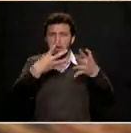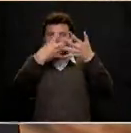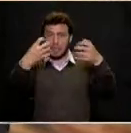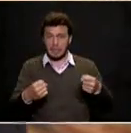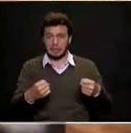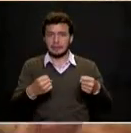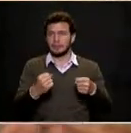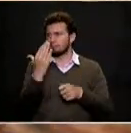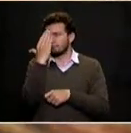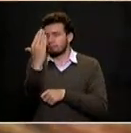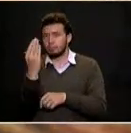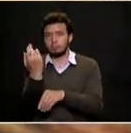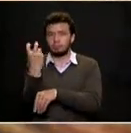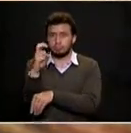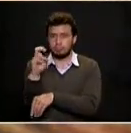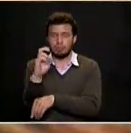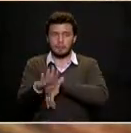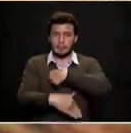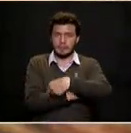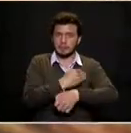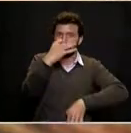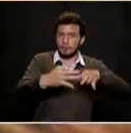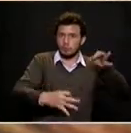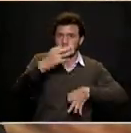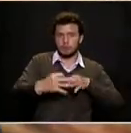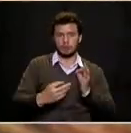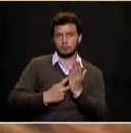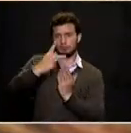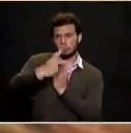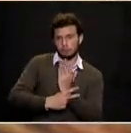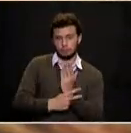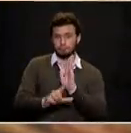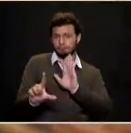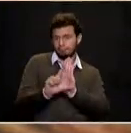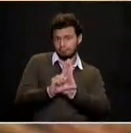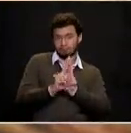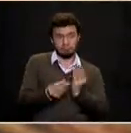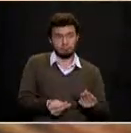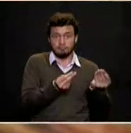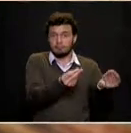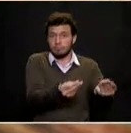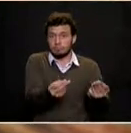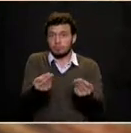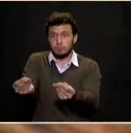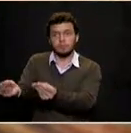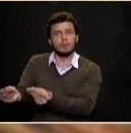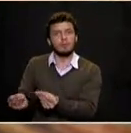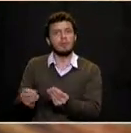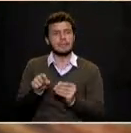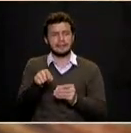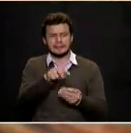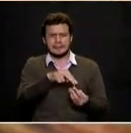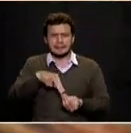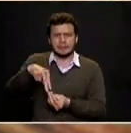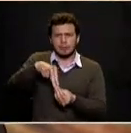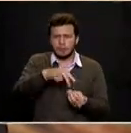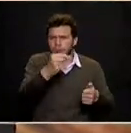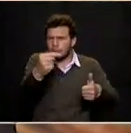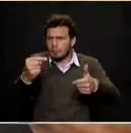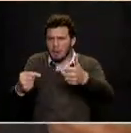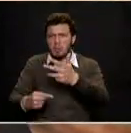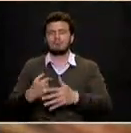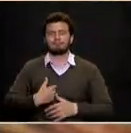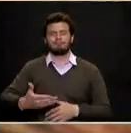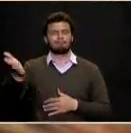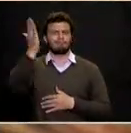Fiscalía y con el Ministerio de Justicia una serie de proyectos de ley para modificar esta situación y entiendo a perfección que es lo que está pasando allí.